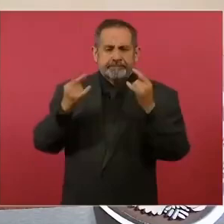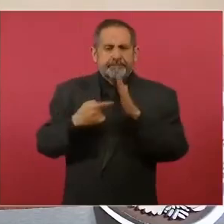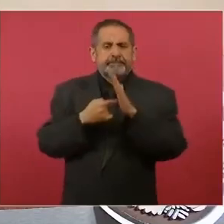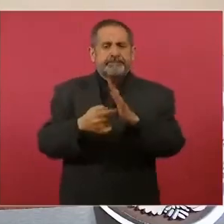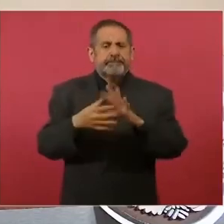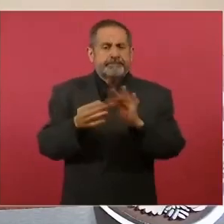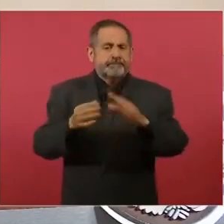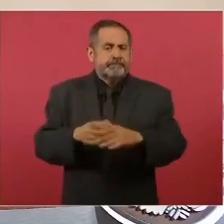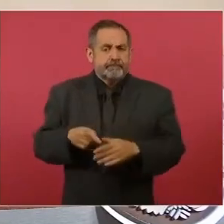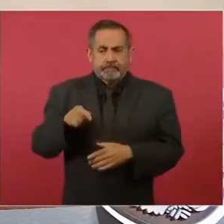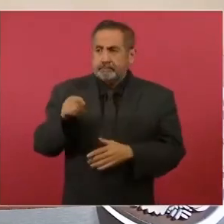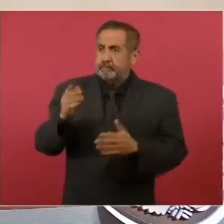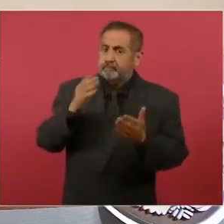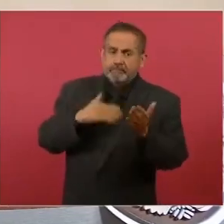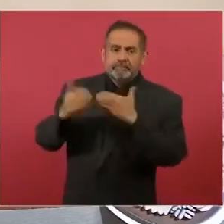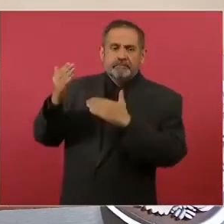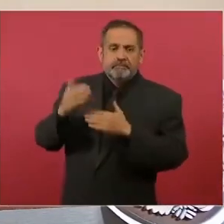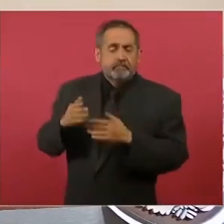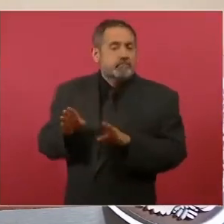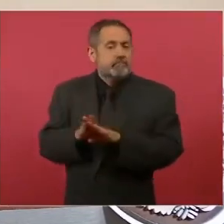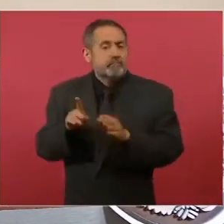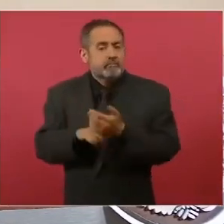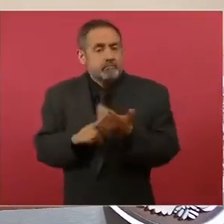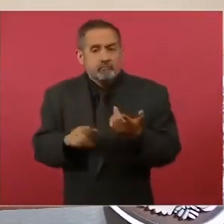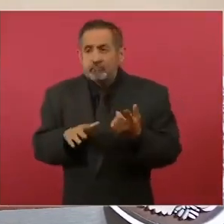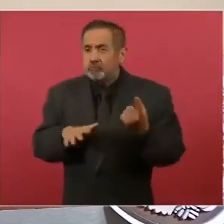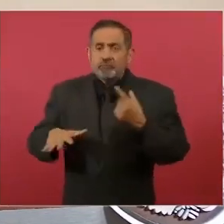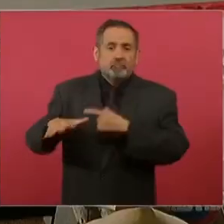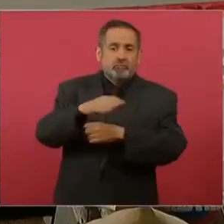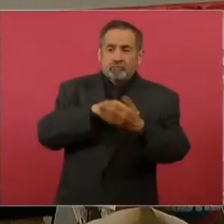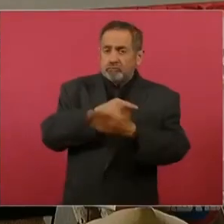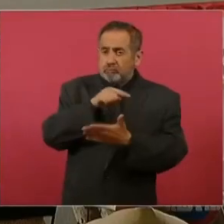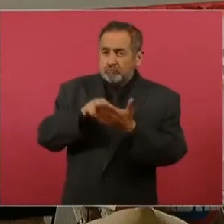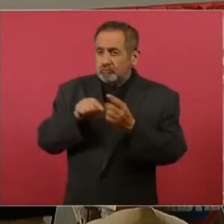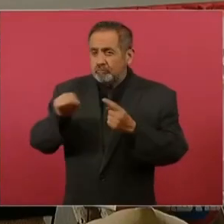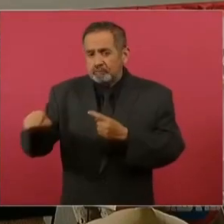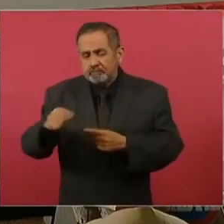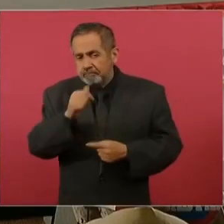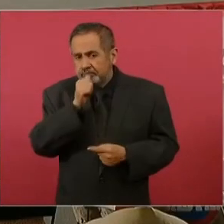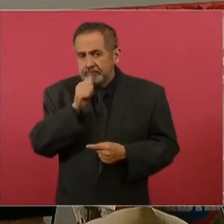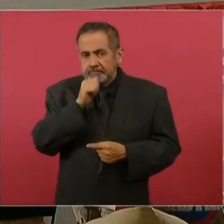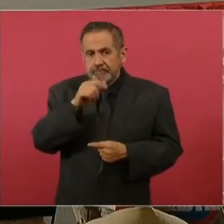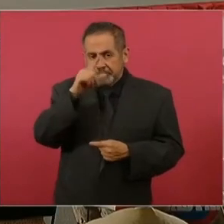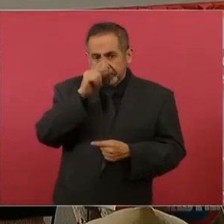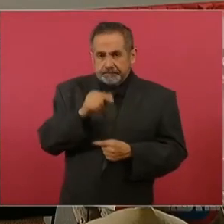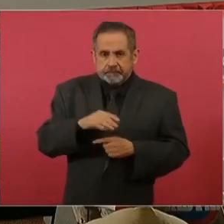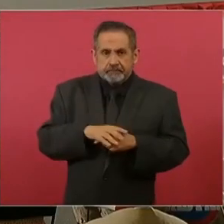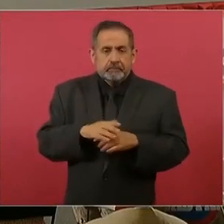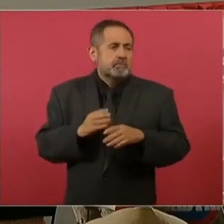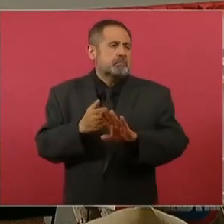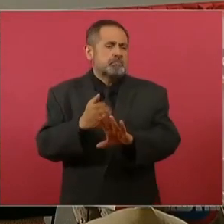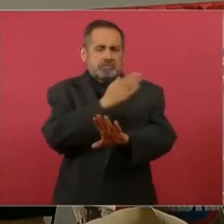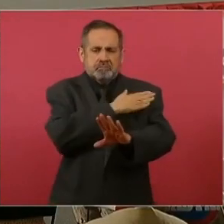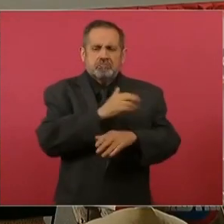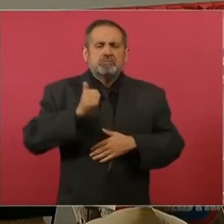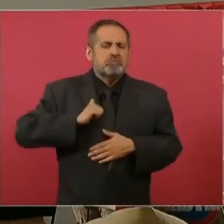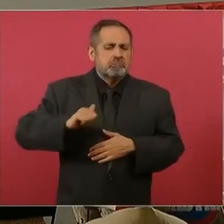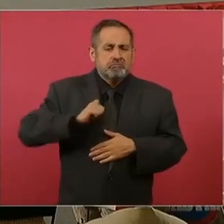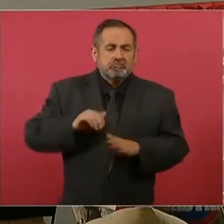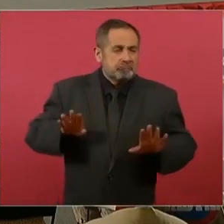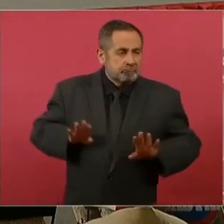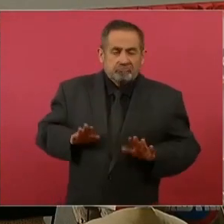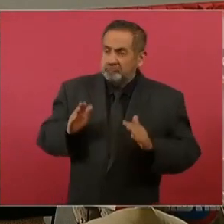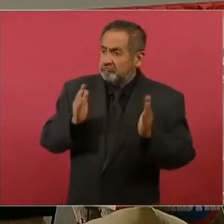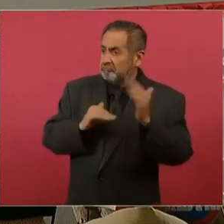que dice que este éxito no llegó a todos los rincones del Estado. Los beneficios no fueron equitativos y entonces a la par